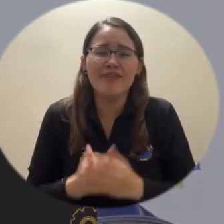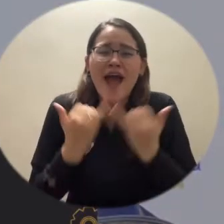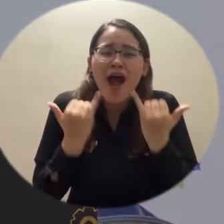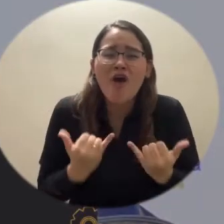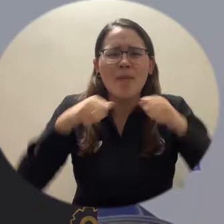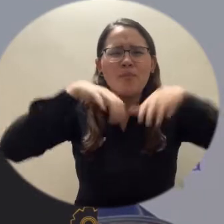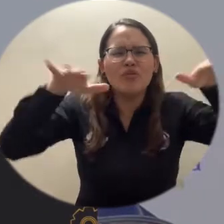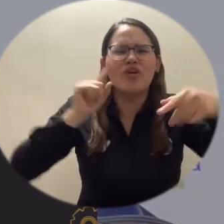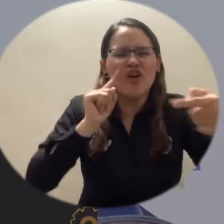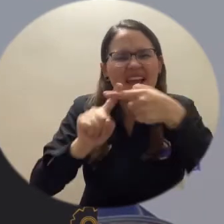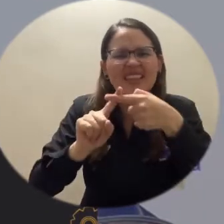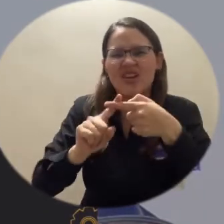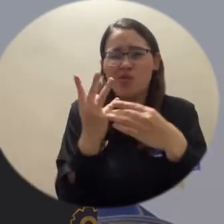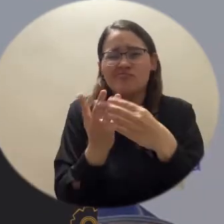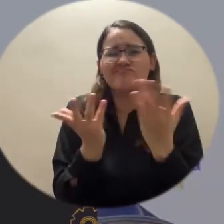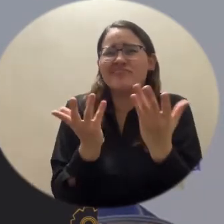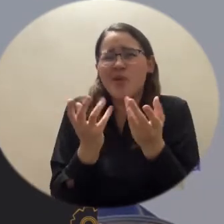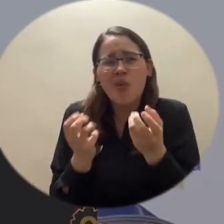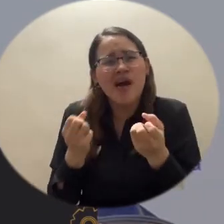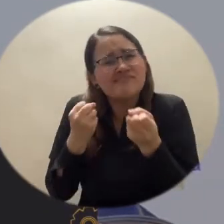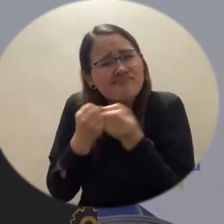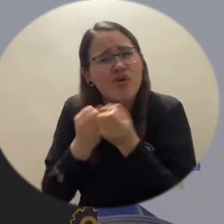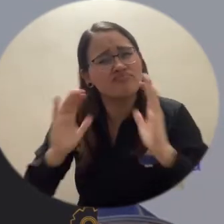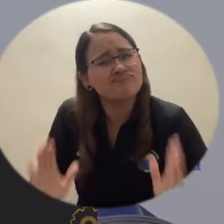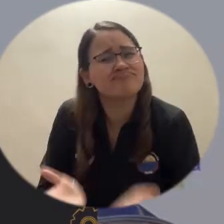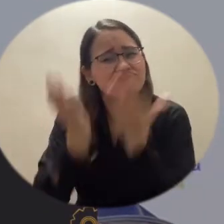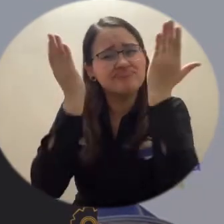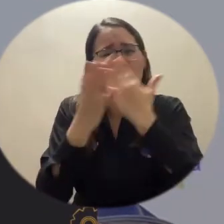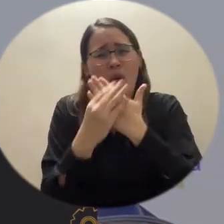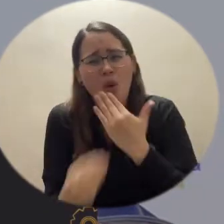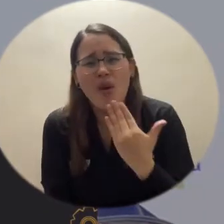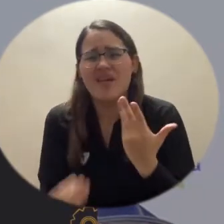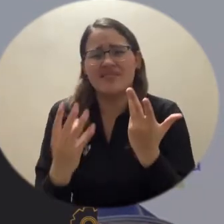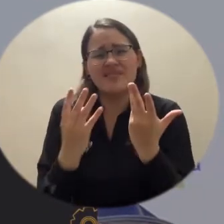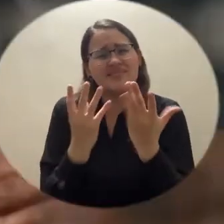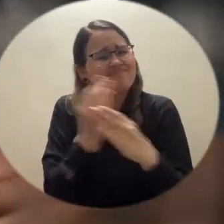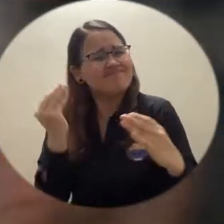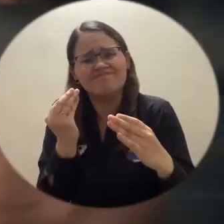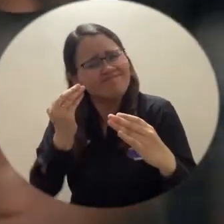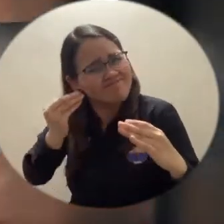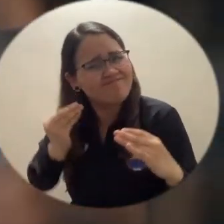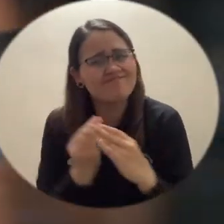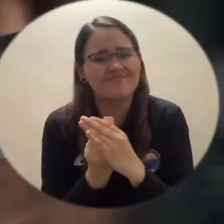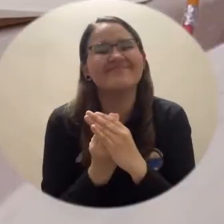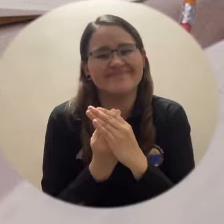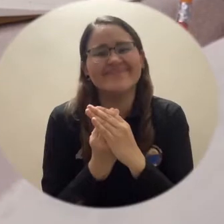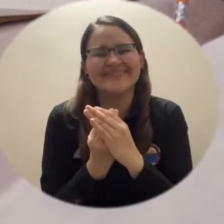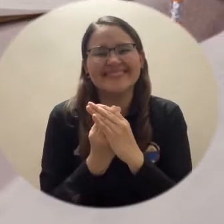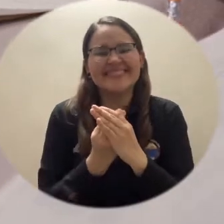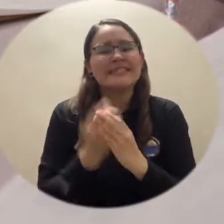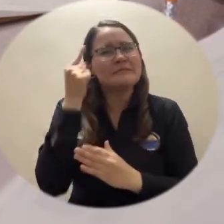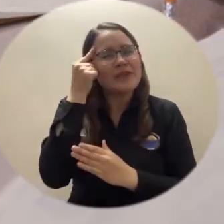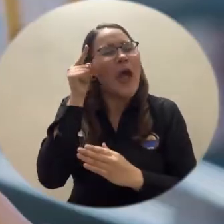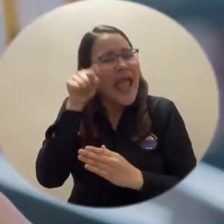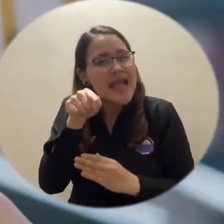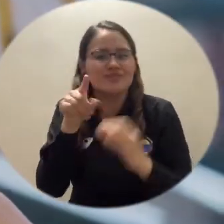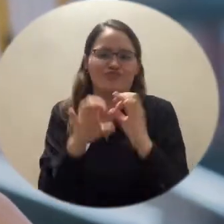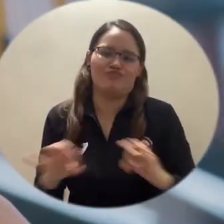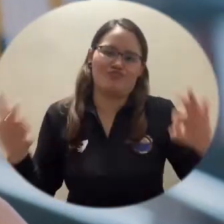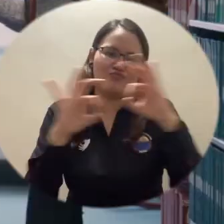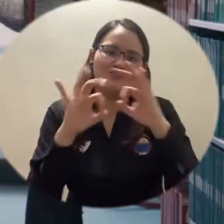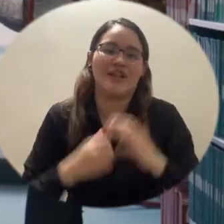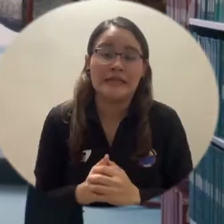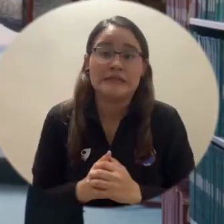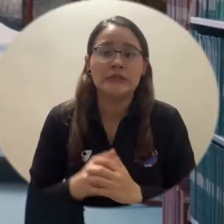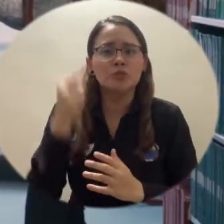de oportunidades, la pobreza, y entre instituciones lo que tenemos es que tratar de crear sinergias. Y yo creo que las universidades pueden ayudar mucho en